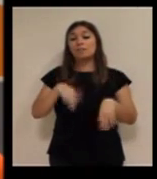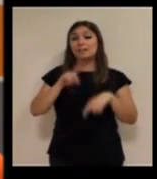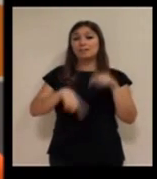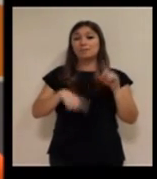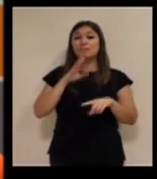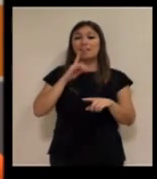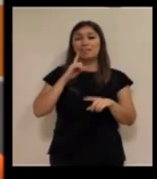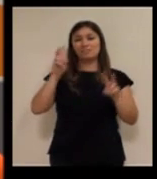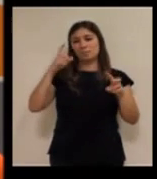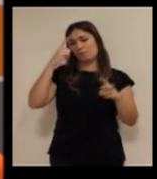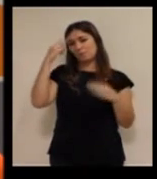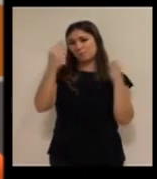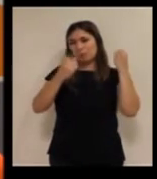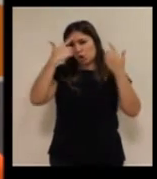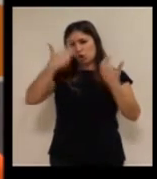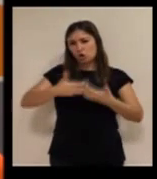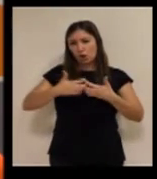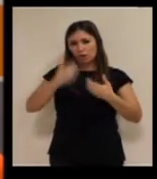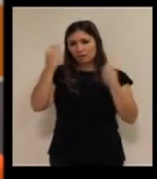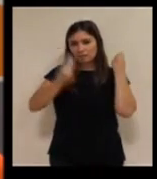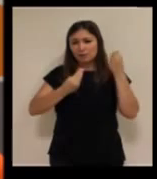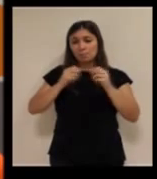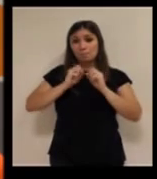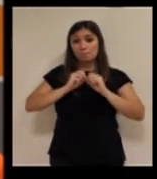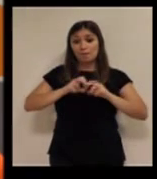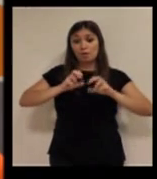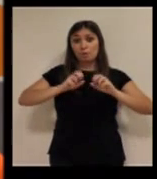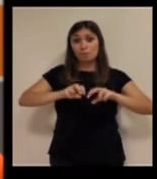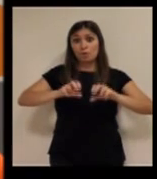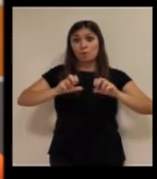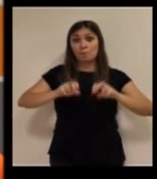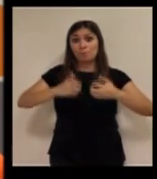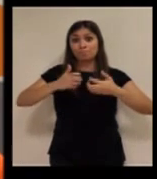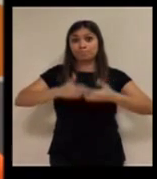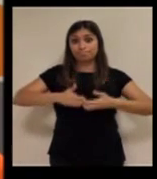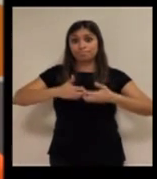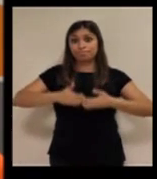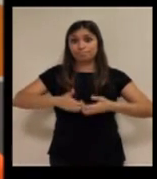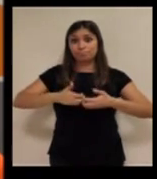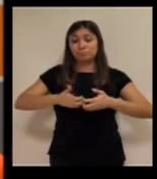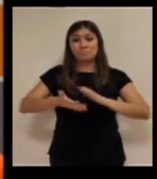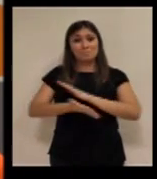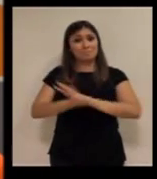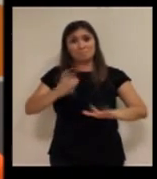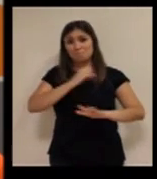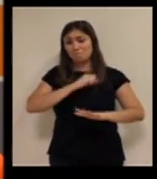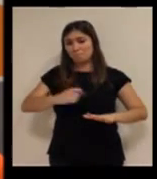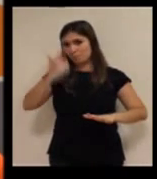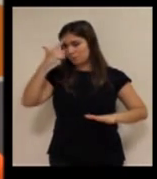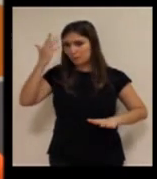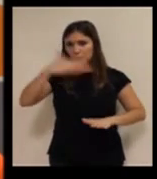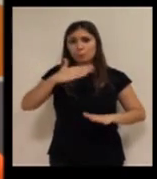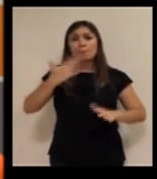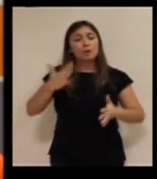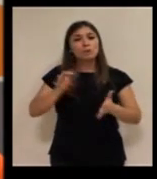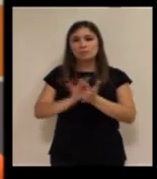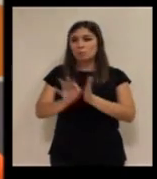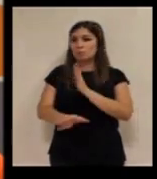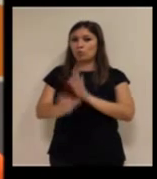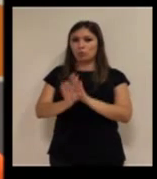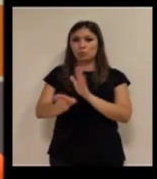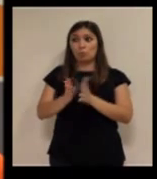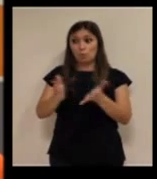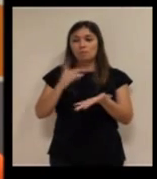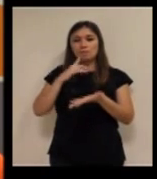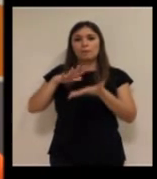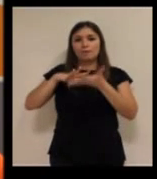resulta sobre todo en el tema de deterioro cognitivo su deterioro está siendo se acelera y sin embargo tenéis